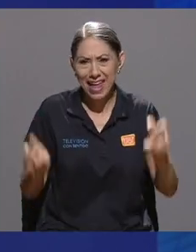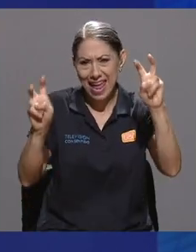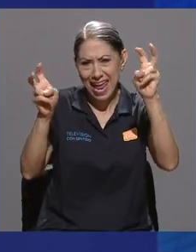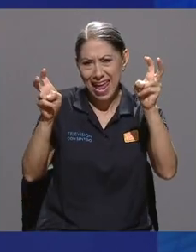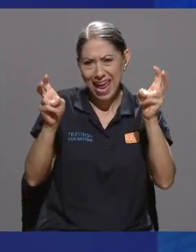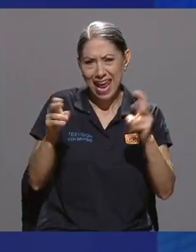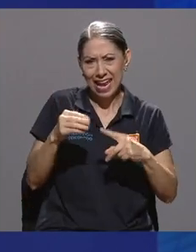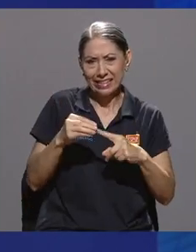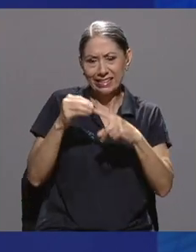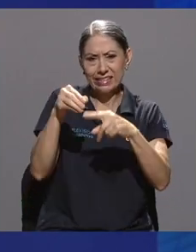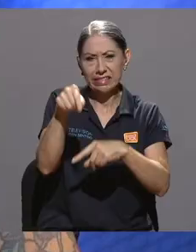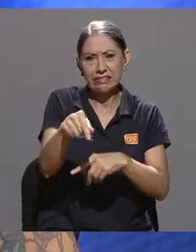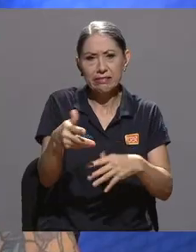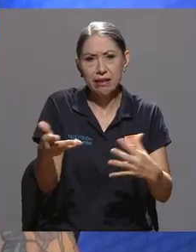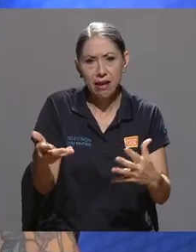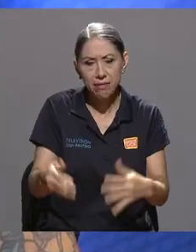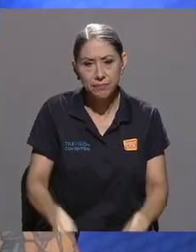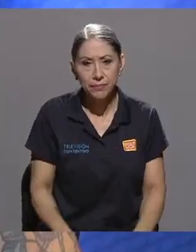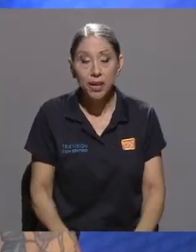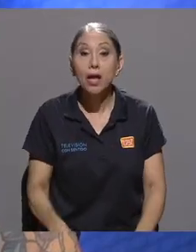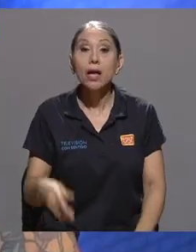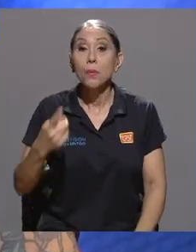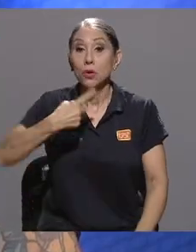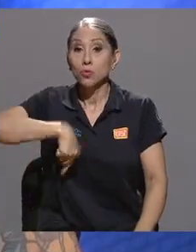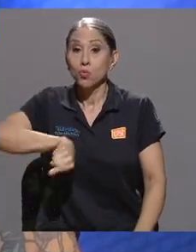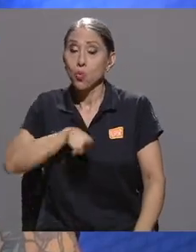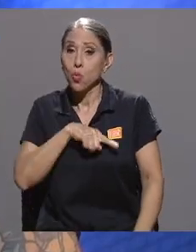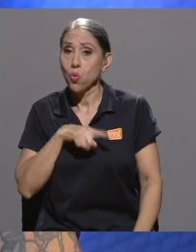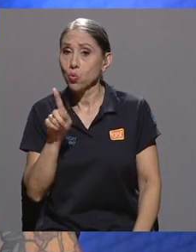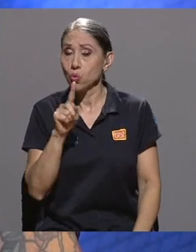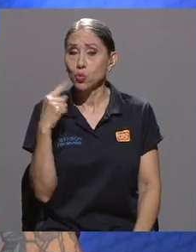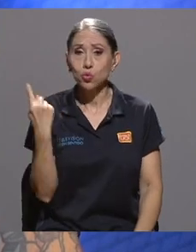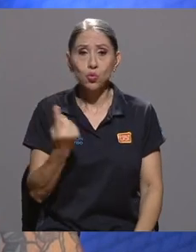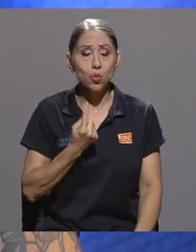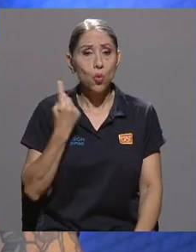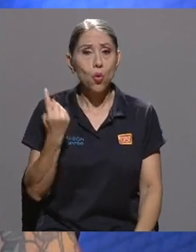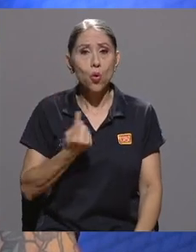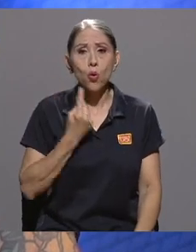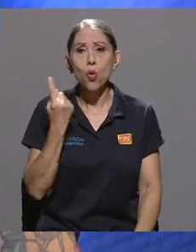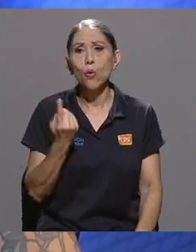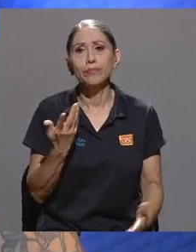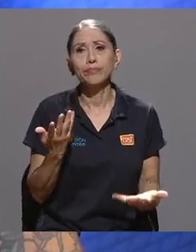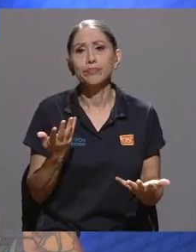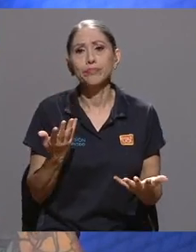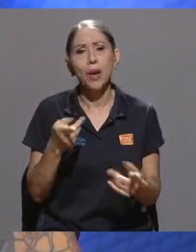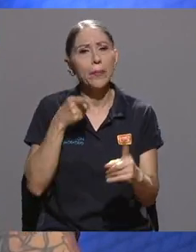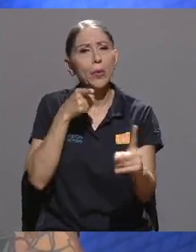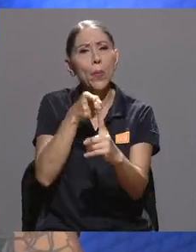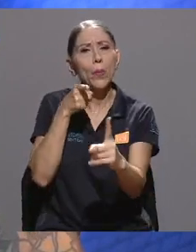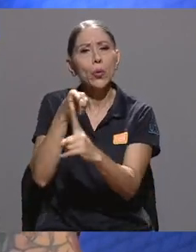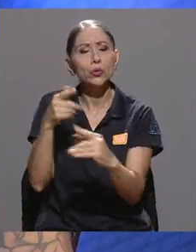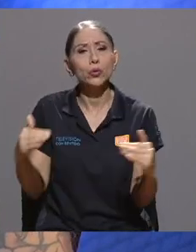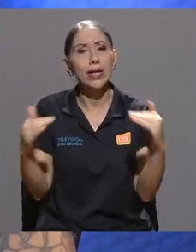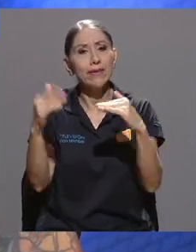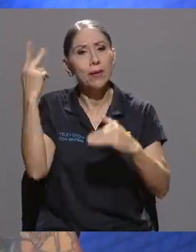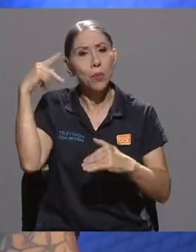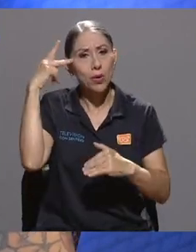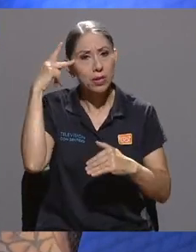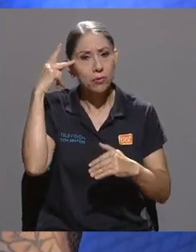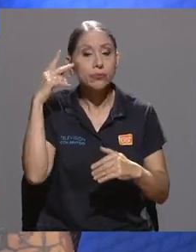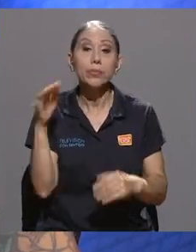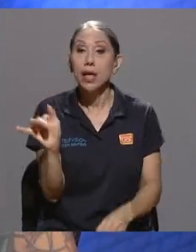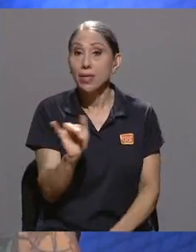pilares de esta organización? Sí, nosotros tenemos, o sea, no solo los ejes, digamos, o los propósitos a nivel político,